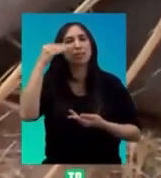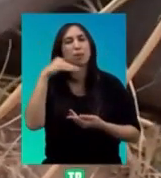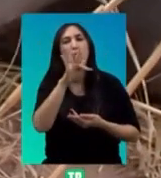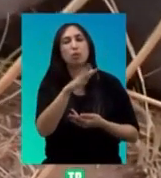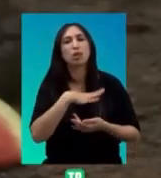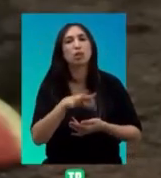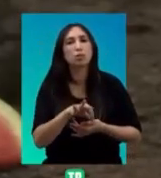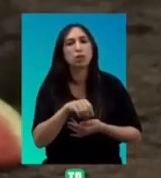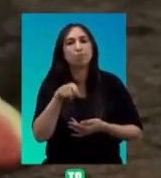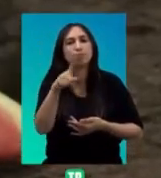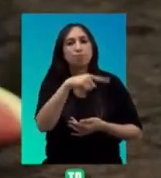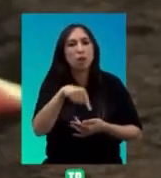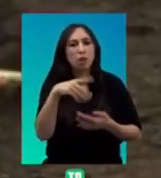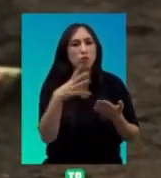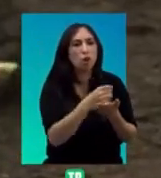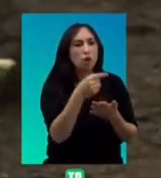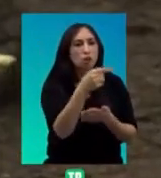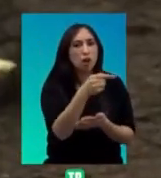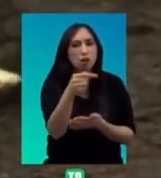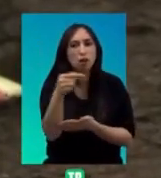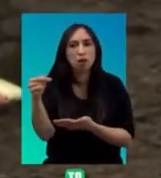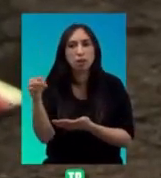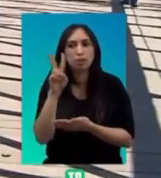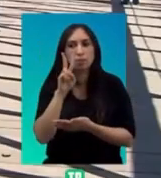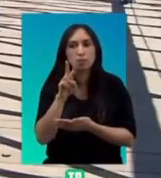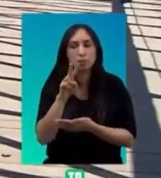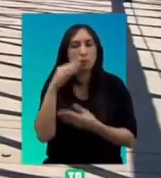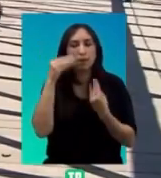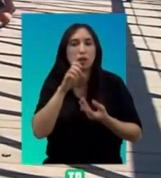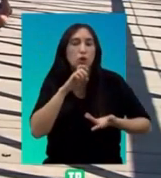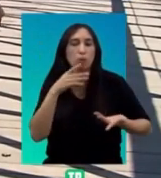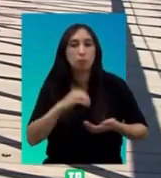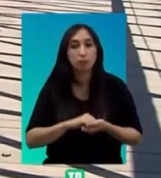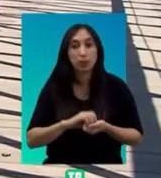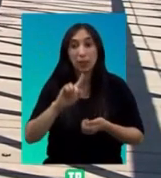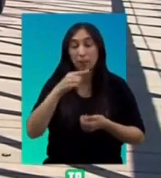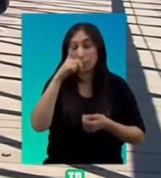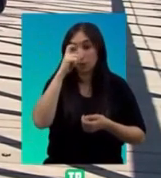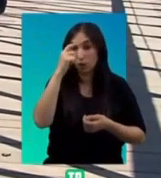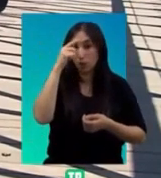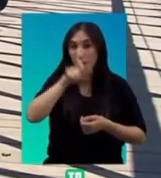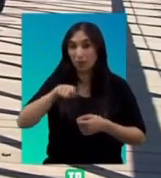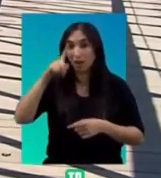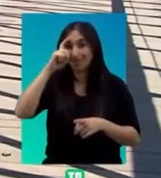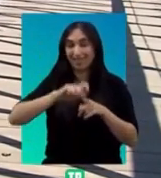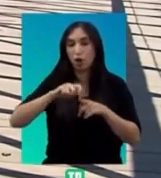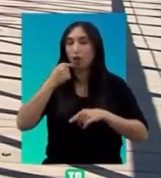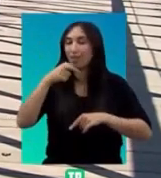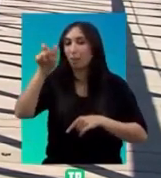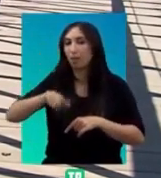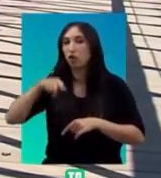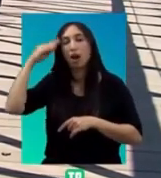¿Cómo podemos enfrentar esta avalancha creciente... ...de noticias preocupantes? En primer lugar, conviene recordar... ...que los psicólogos valoran mucho al